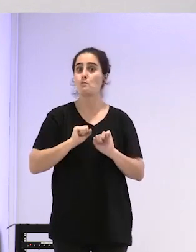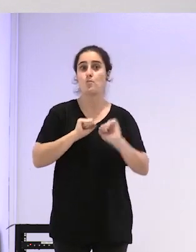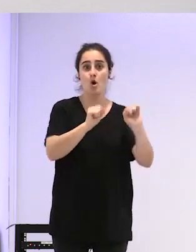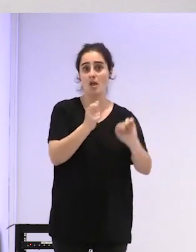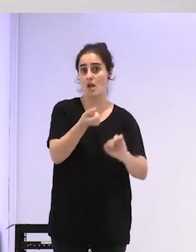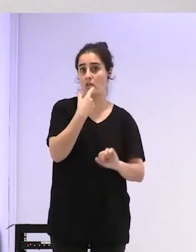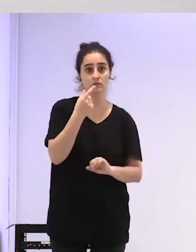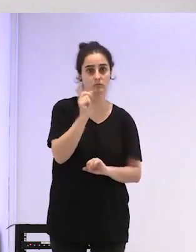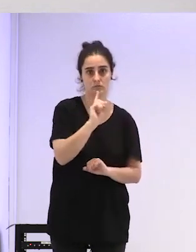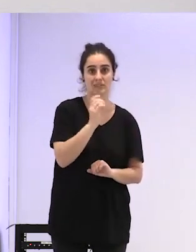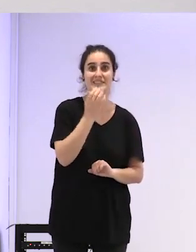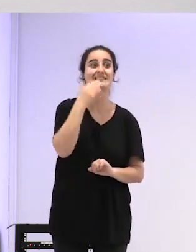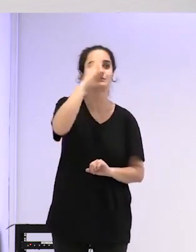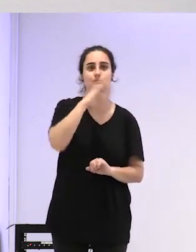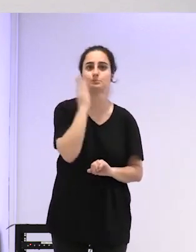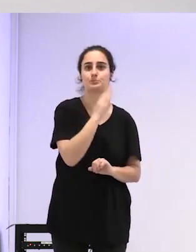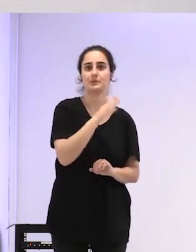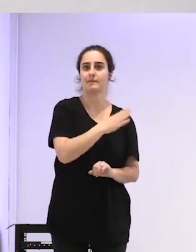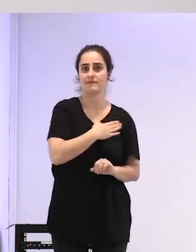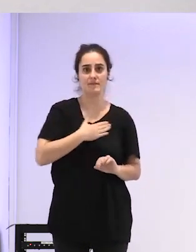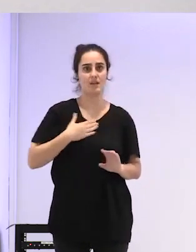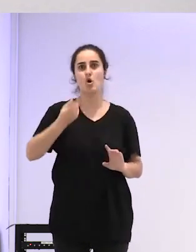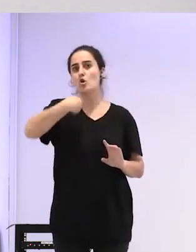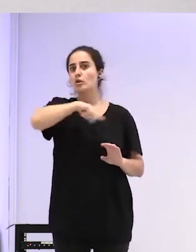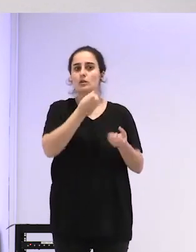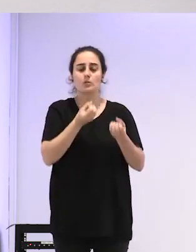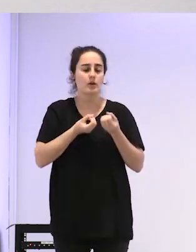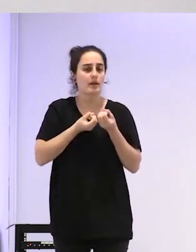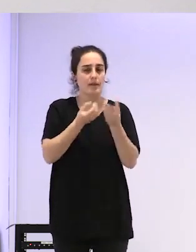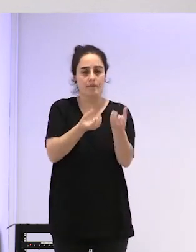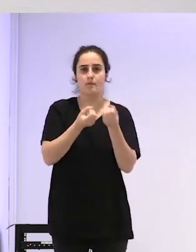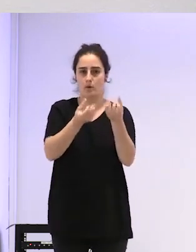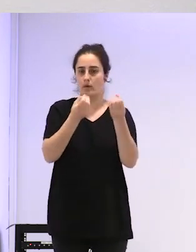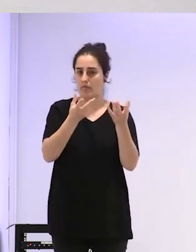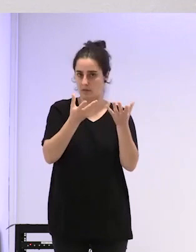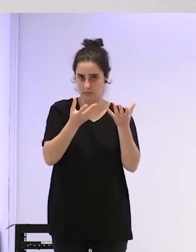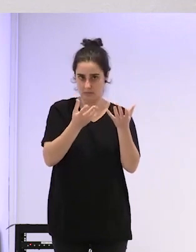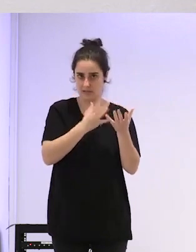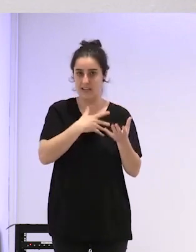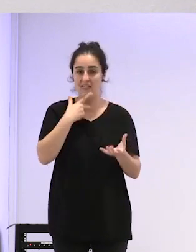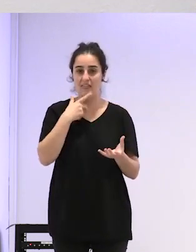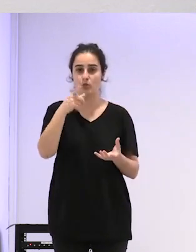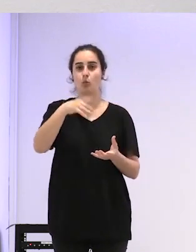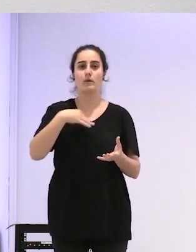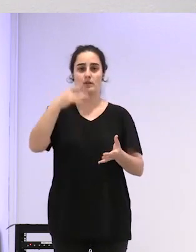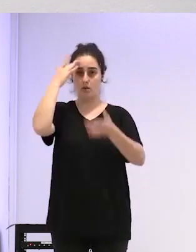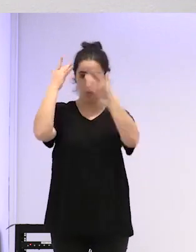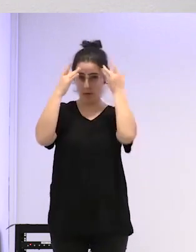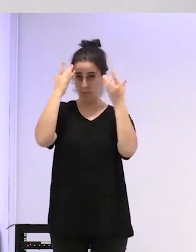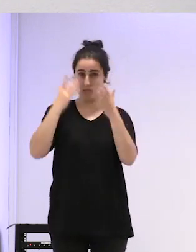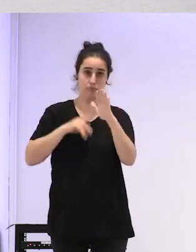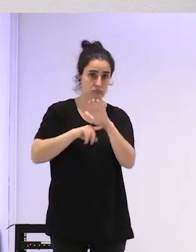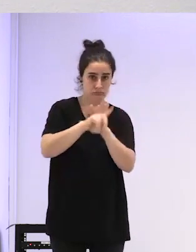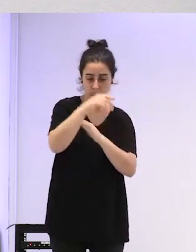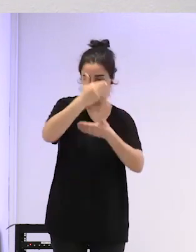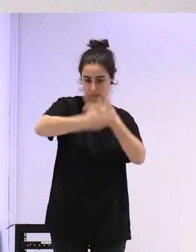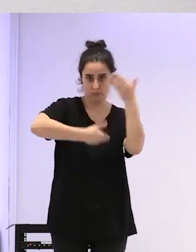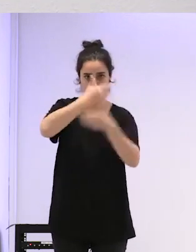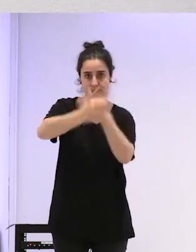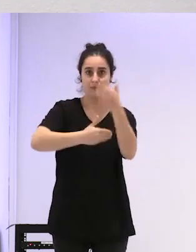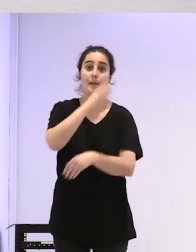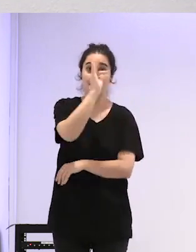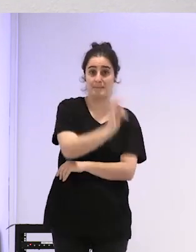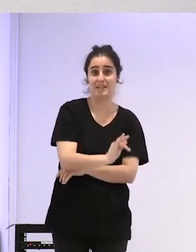si los padres lo desean o sea nosotros lo que damos es la información sobre dejar evolucionar la pubertad las ventajas y